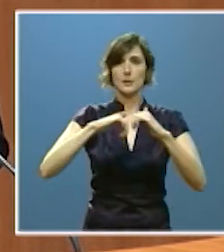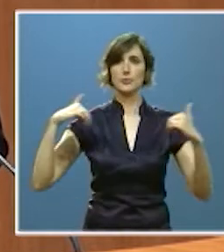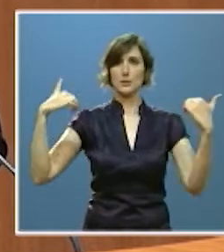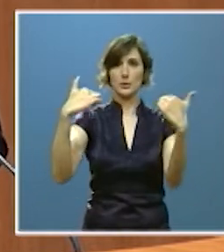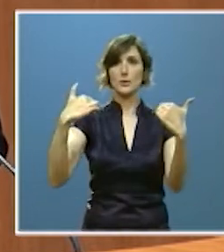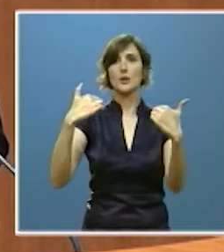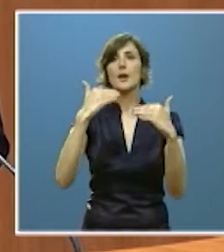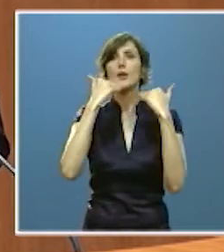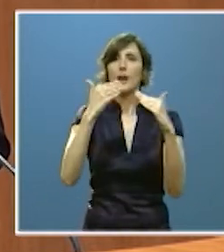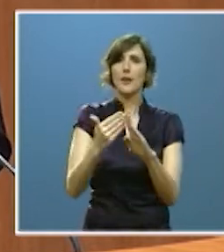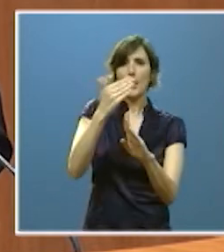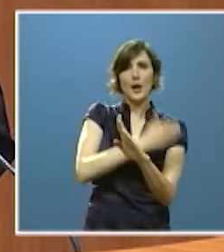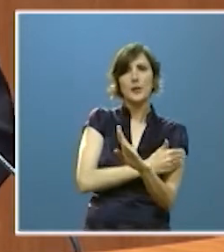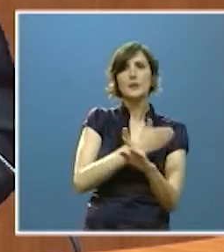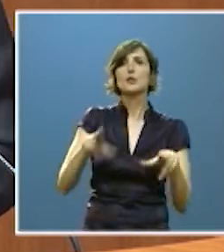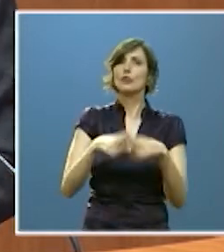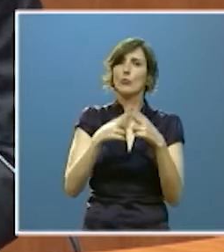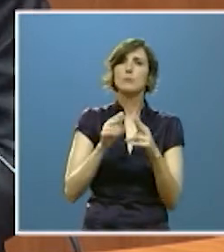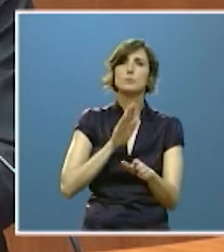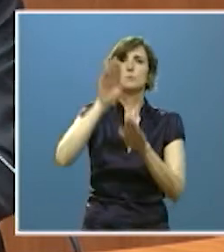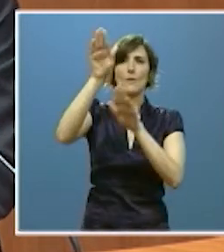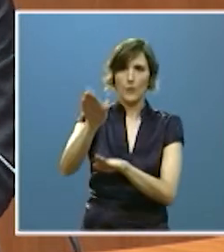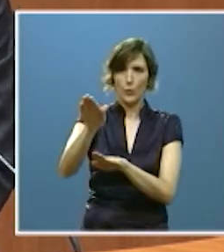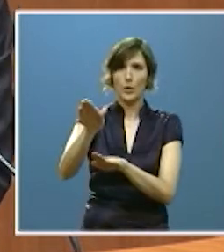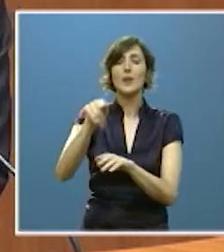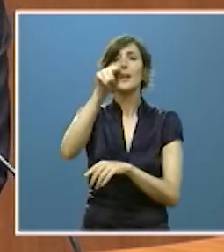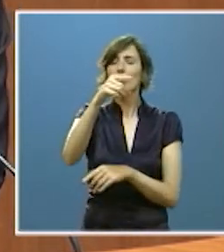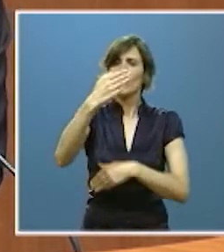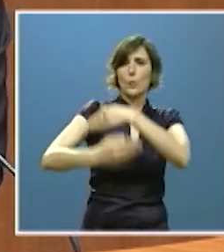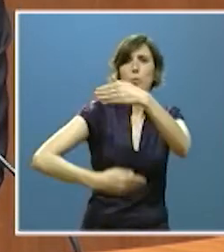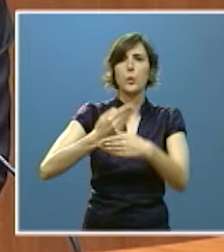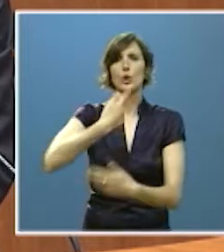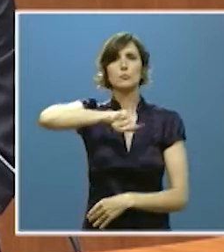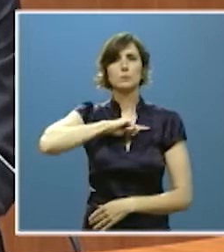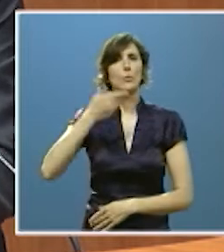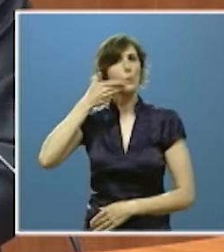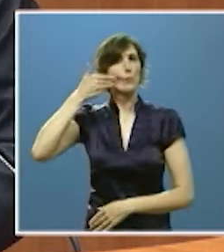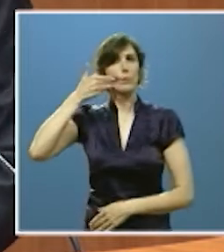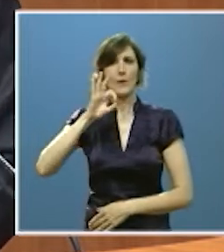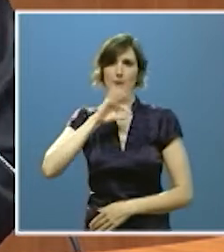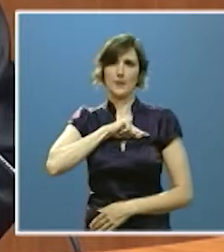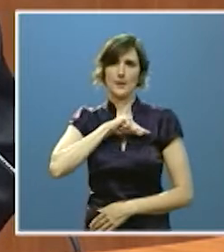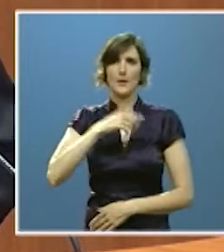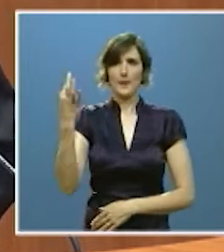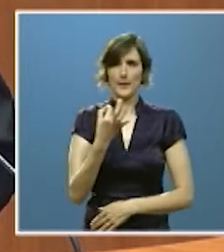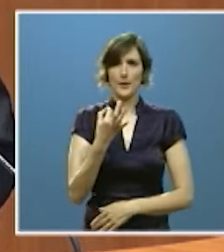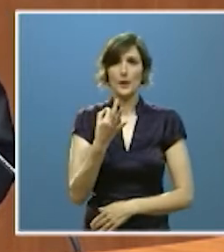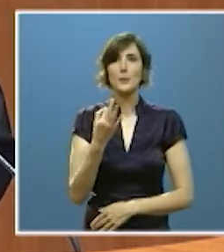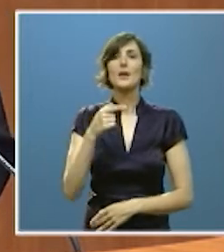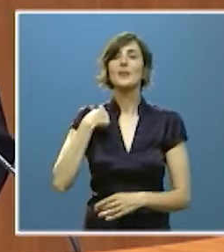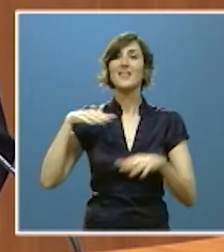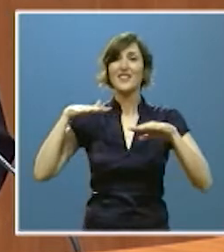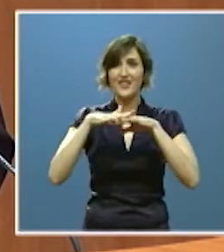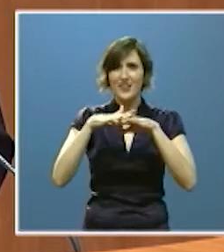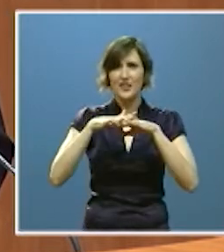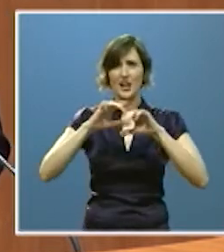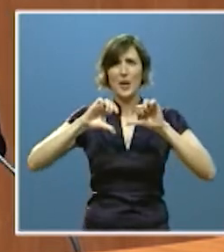de un amplio consenso social se trata de un gran avance del que debemos sentirnos orgullosos una red que pusimos en marcha en lo más